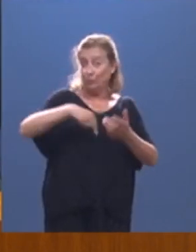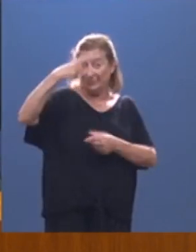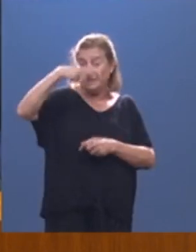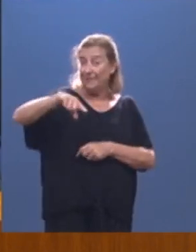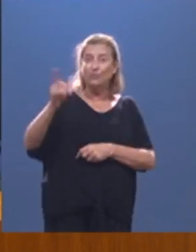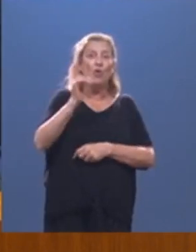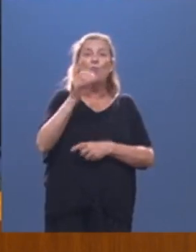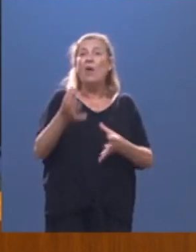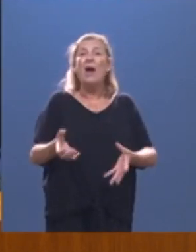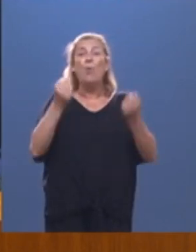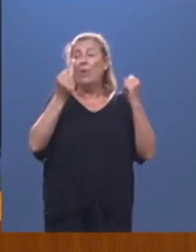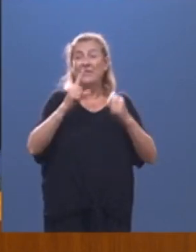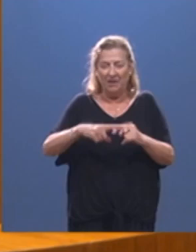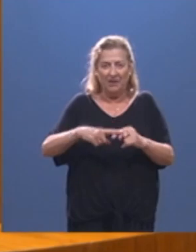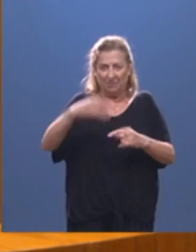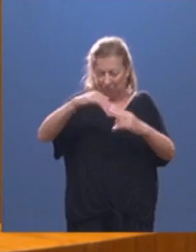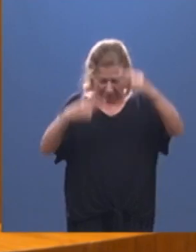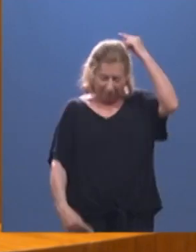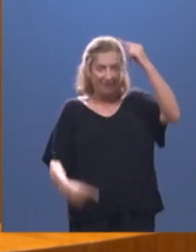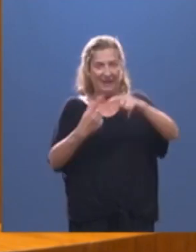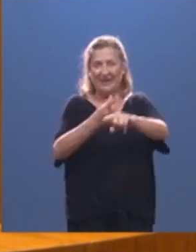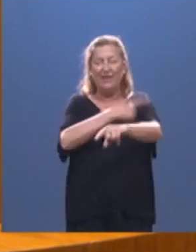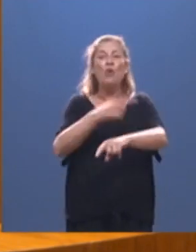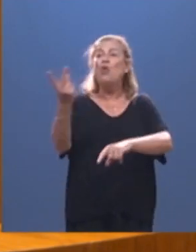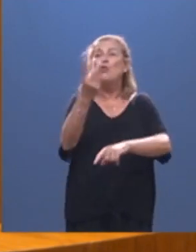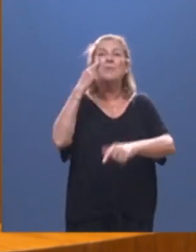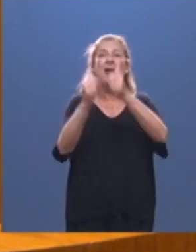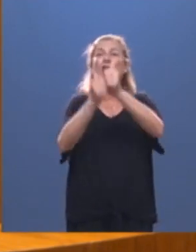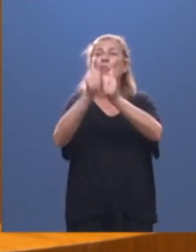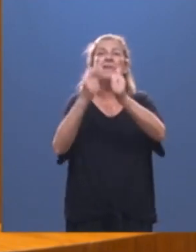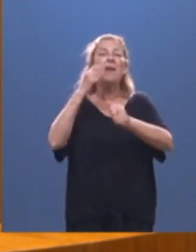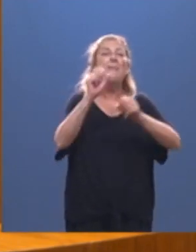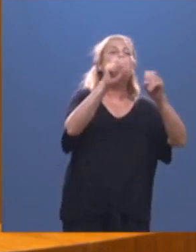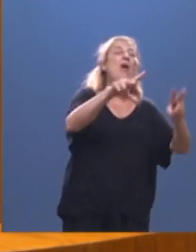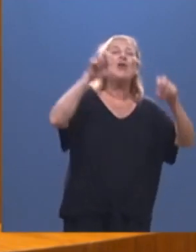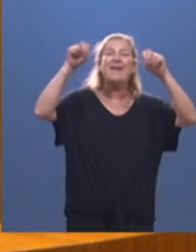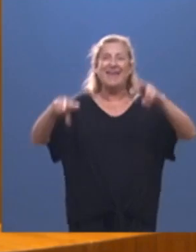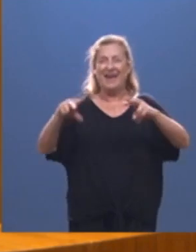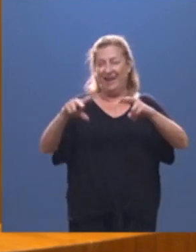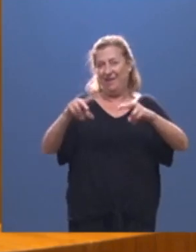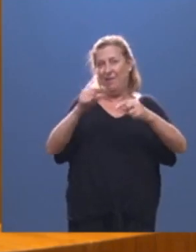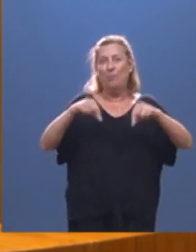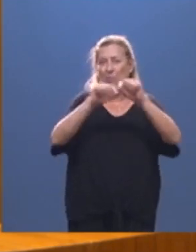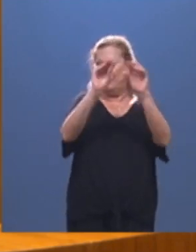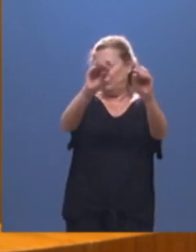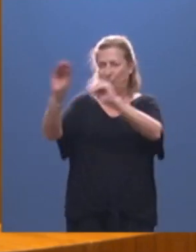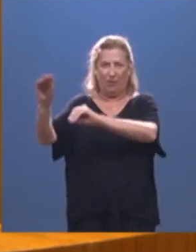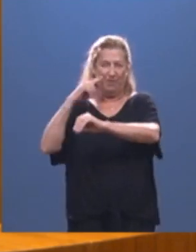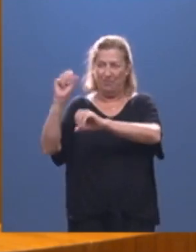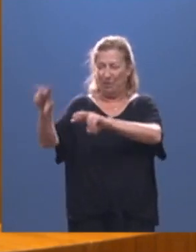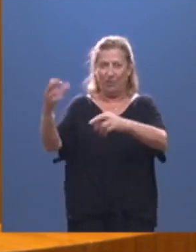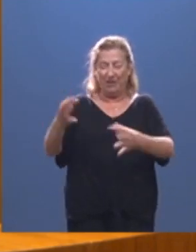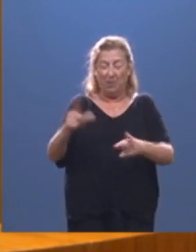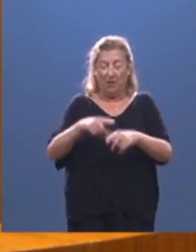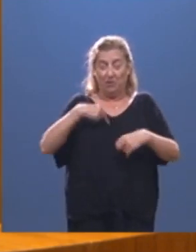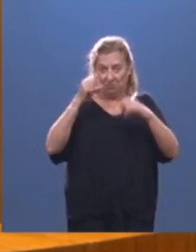no aguanta ni la prueba del algodón. Compiten a ver quién habla peor de su provincia, algo que desde luego me